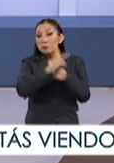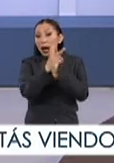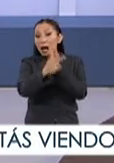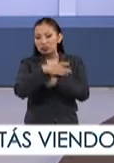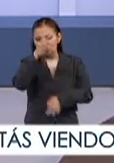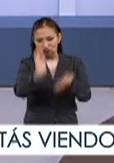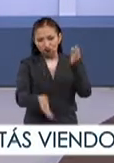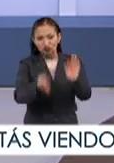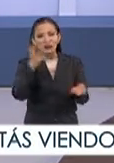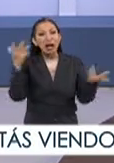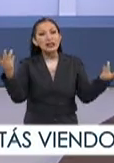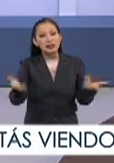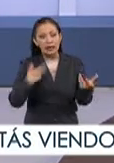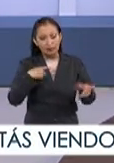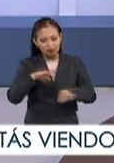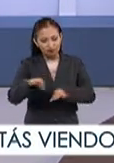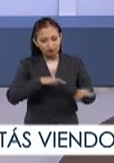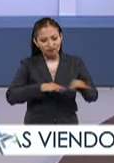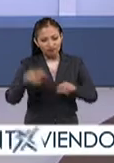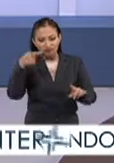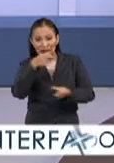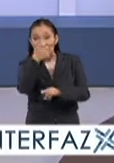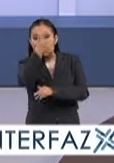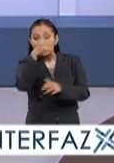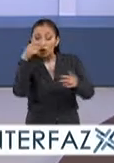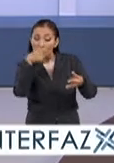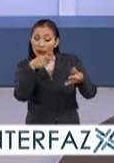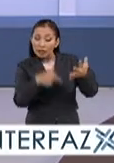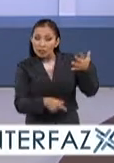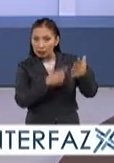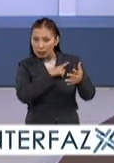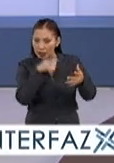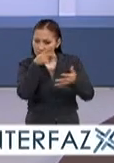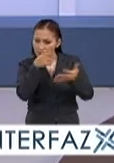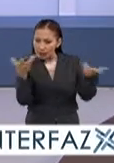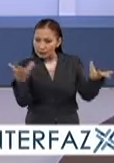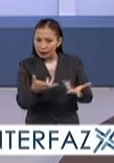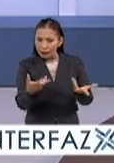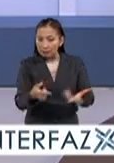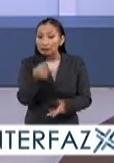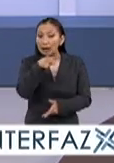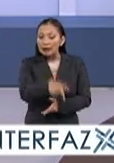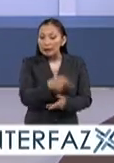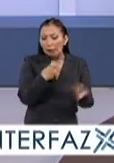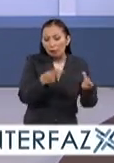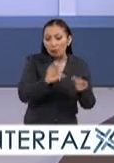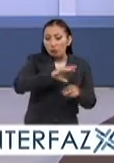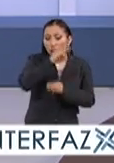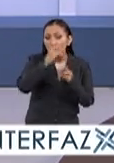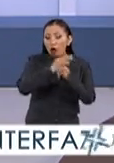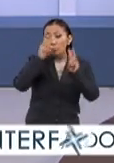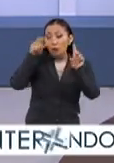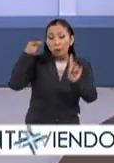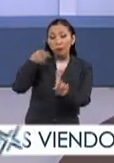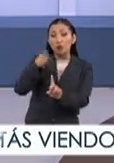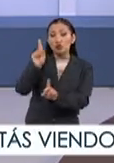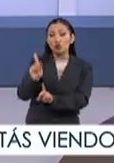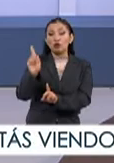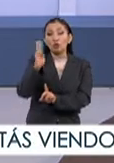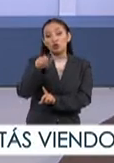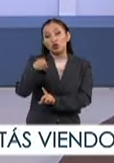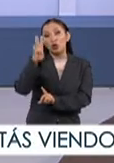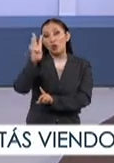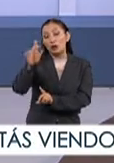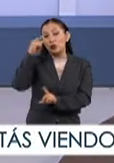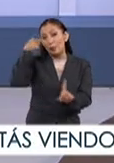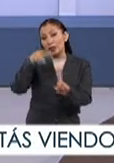comprometieron a hacerlo realidad y definieron seis objetivos que debían alcanzarse. Esta estrategia se englobó bajo el punto 4 de los